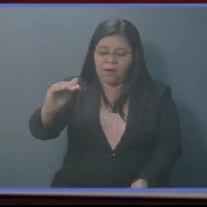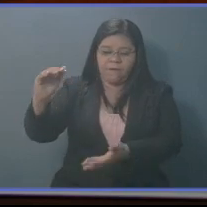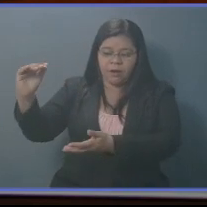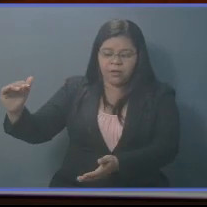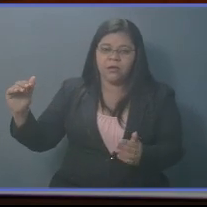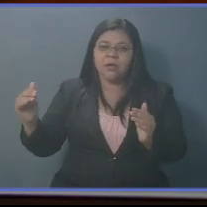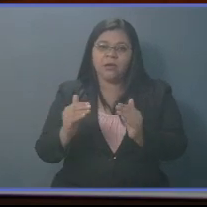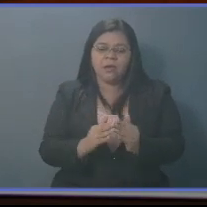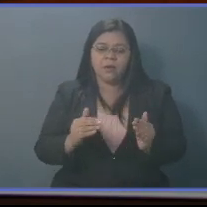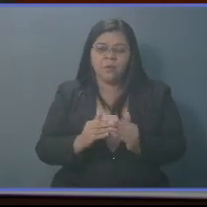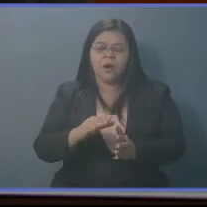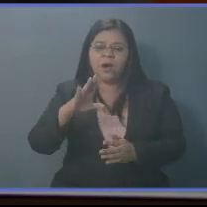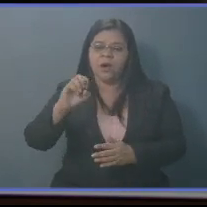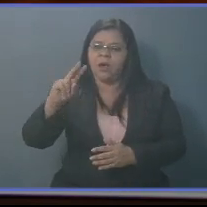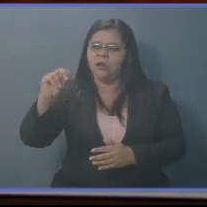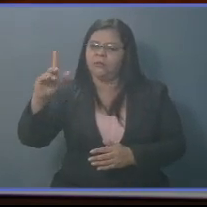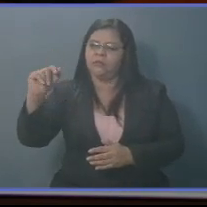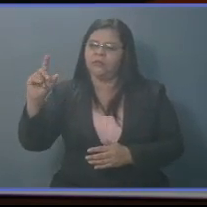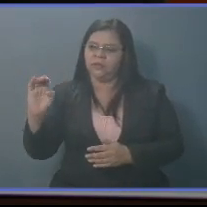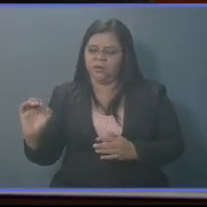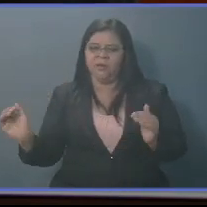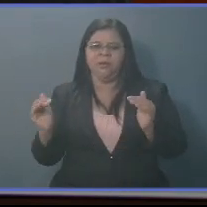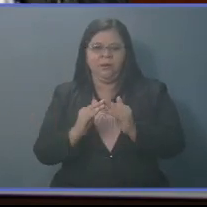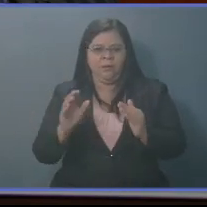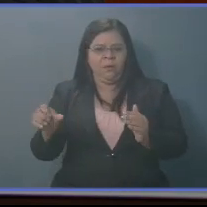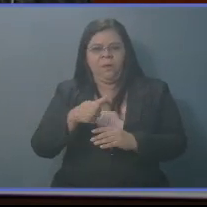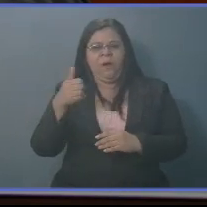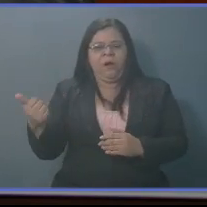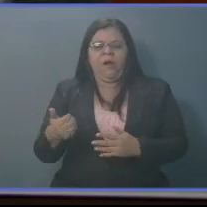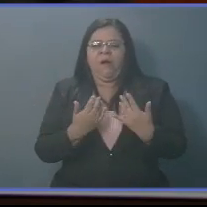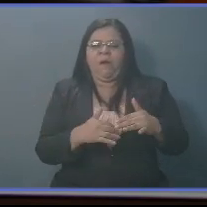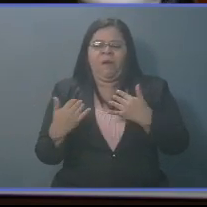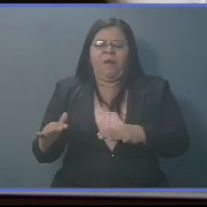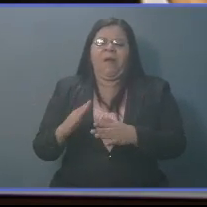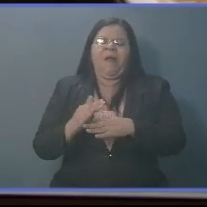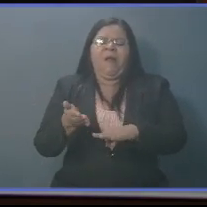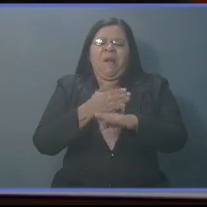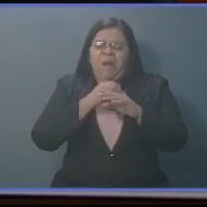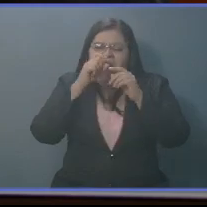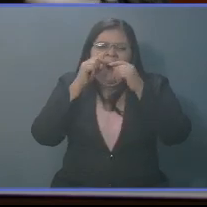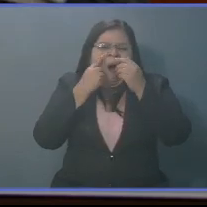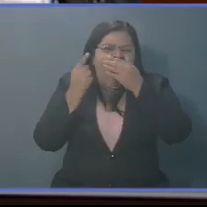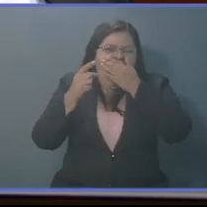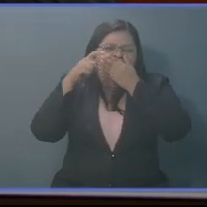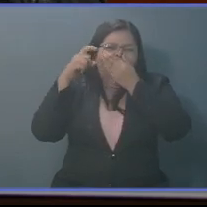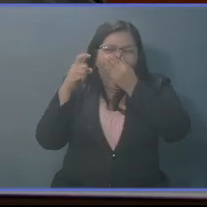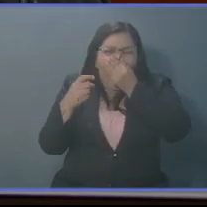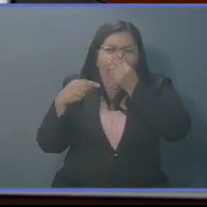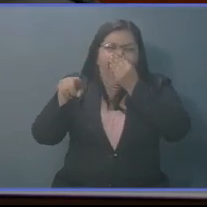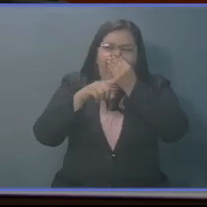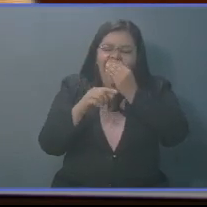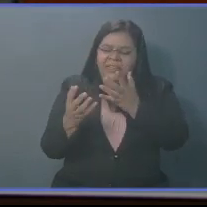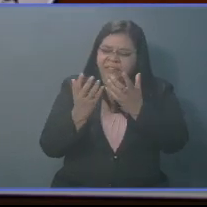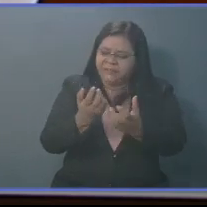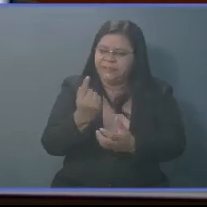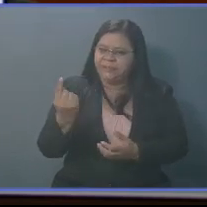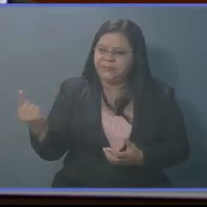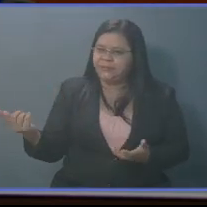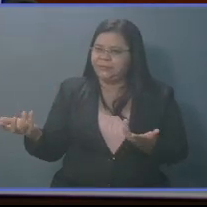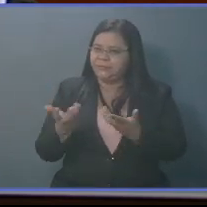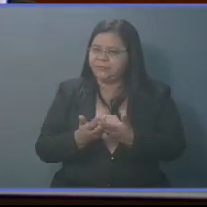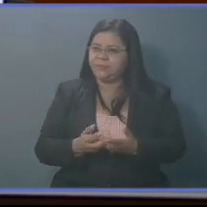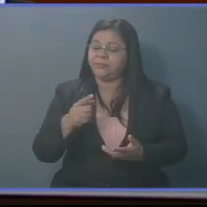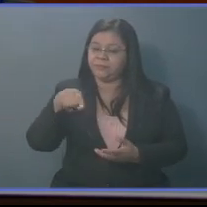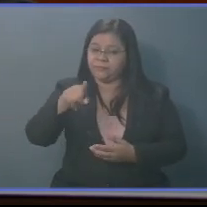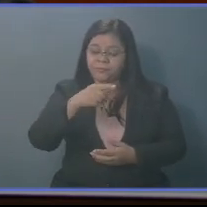lo hizo con el Senade, e igual que lo hizo con otro montón de actividades donde está en la foto que usted está amontonando gente. Es